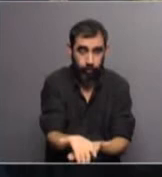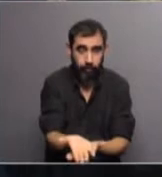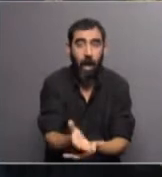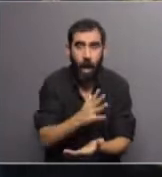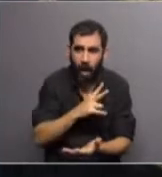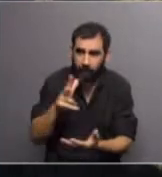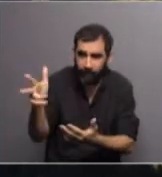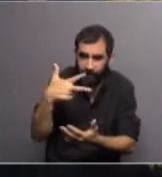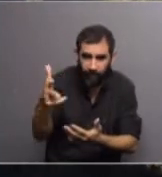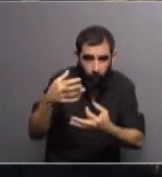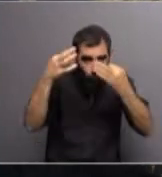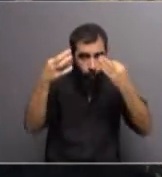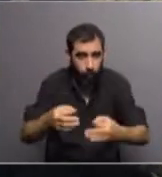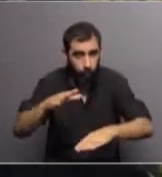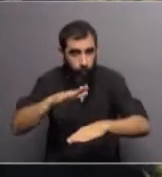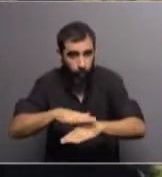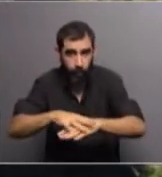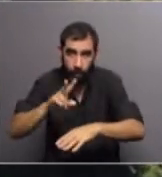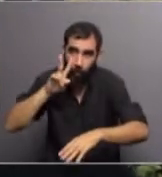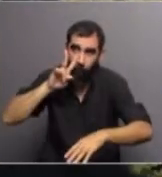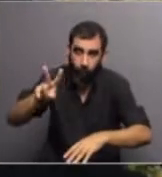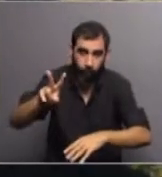videos que se tomaron y los vimos.